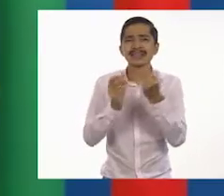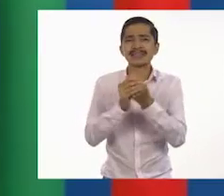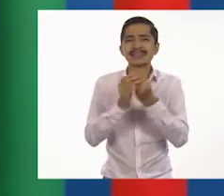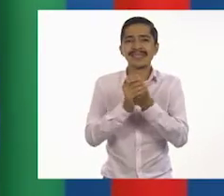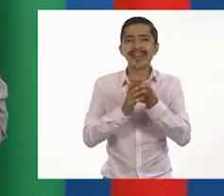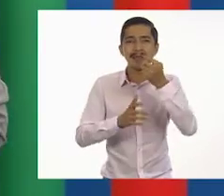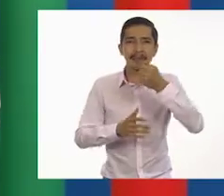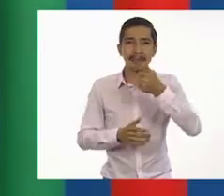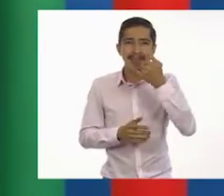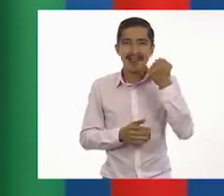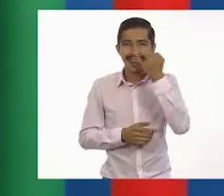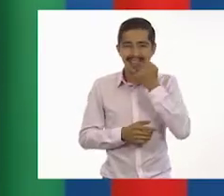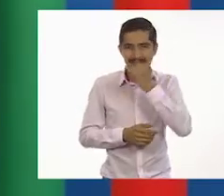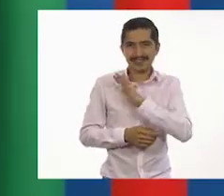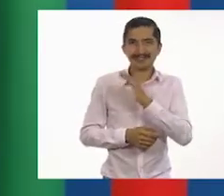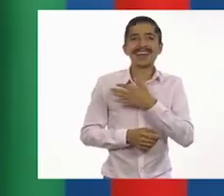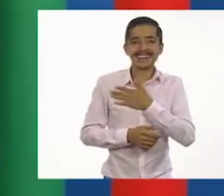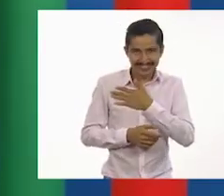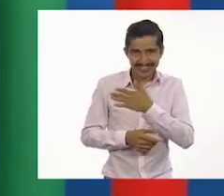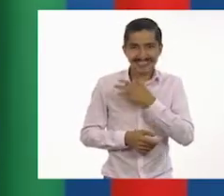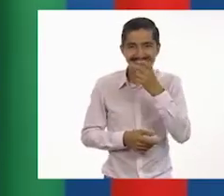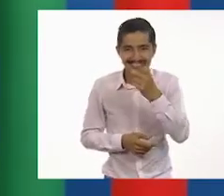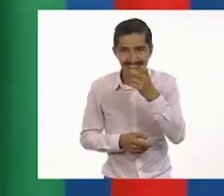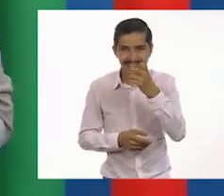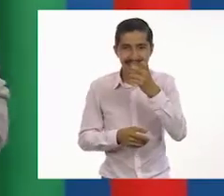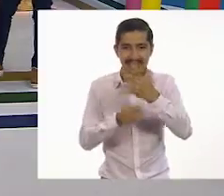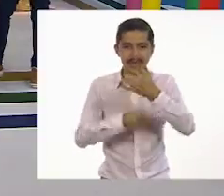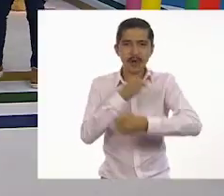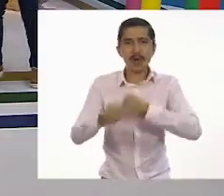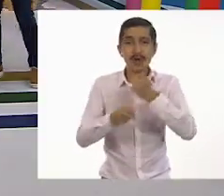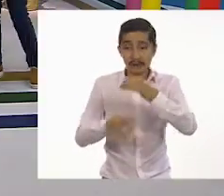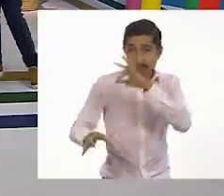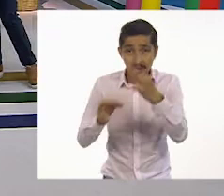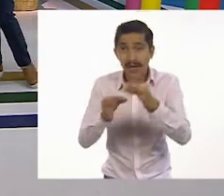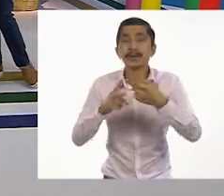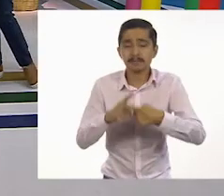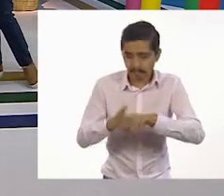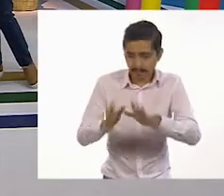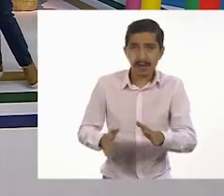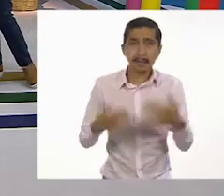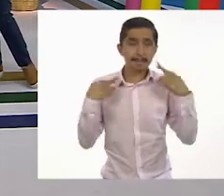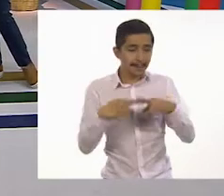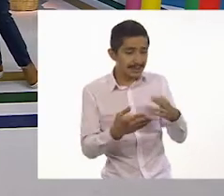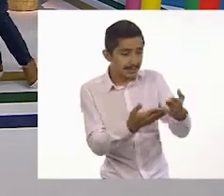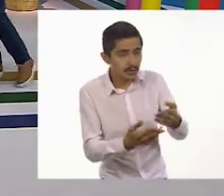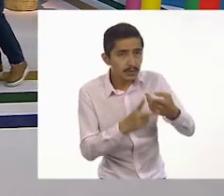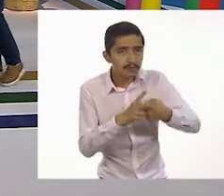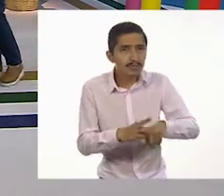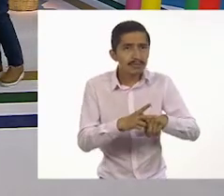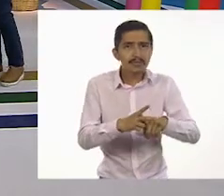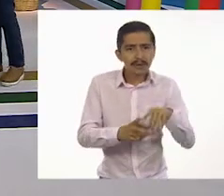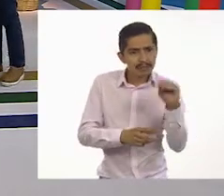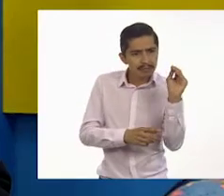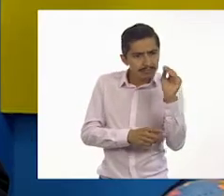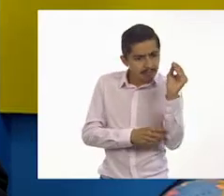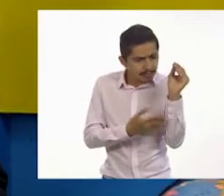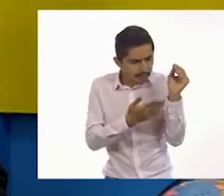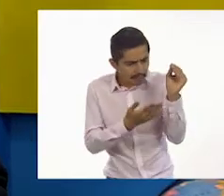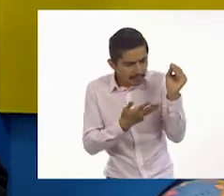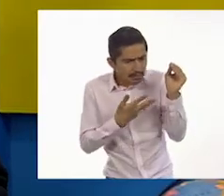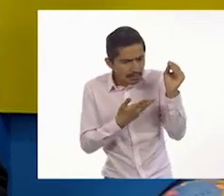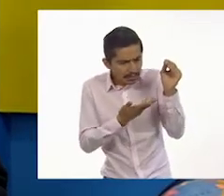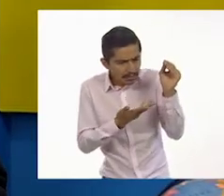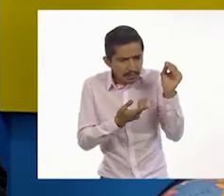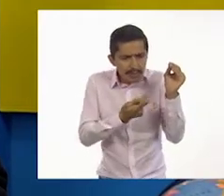quinto grado. ¿Están listos? ¡Comenzamos! Bienvenido, profesor, bienvenido. Ton, ¿qué tienes? Gracias.